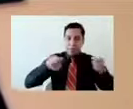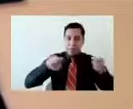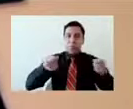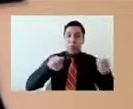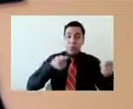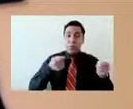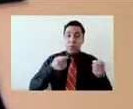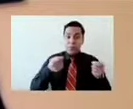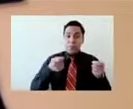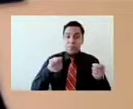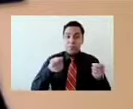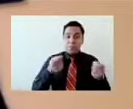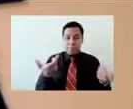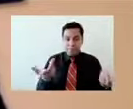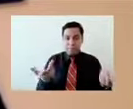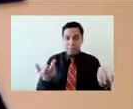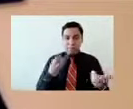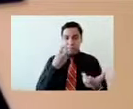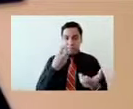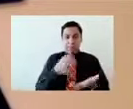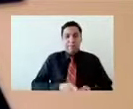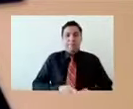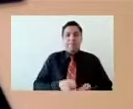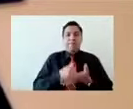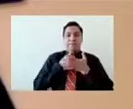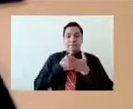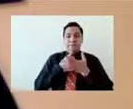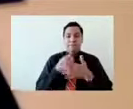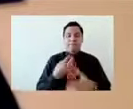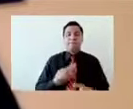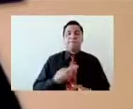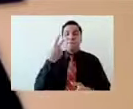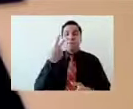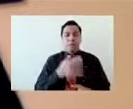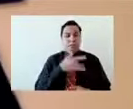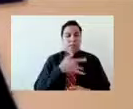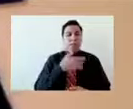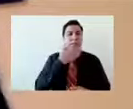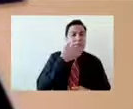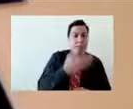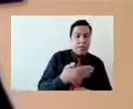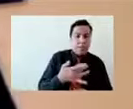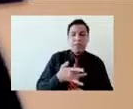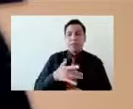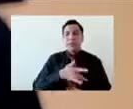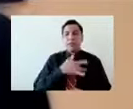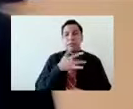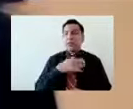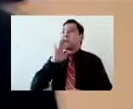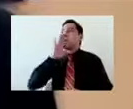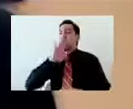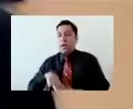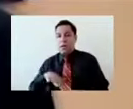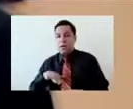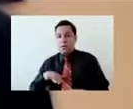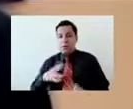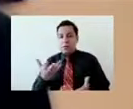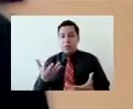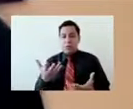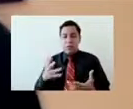pues, Matea nos, nos permite saber qué es bienestar y malestar lo que nos sentimos, pero que eso no tiene que ver con que sea bueno o mal,